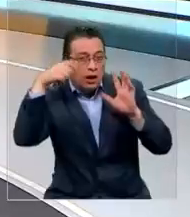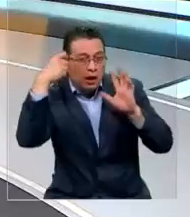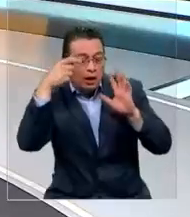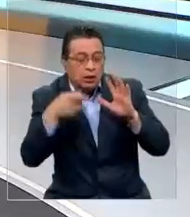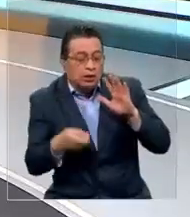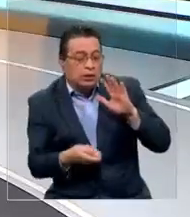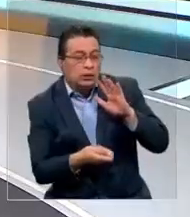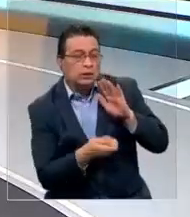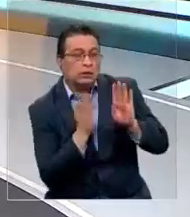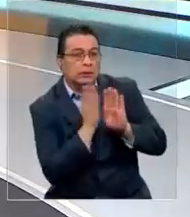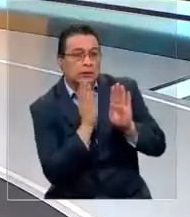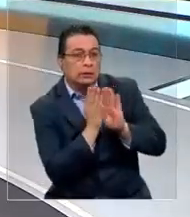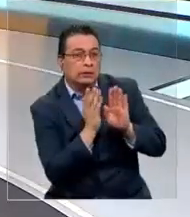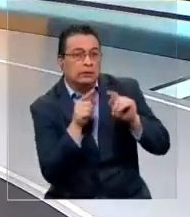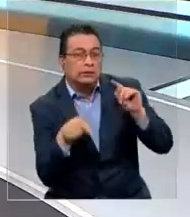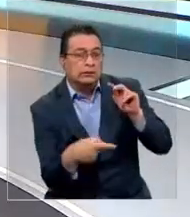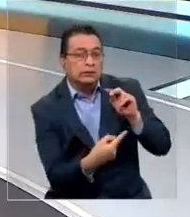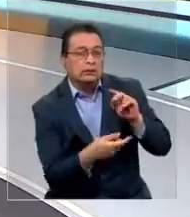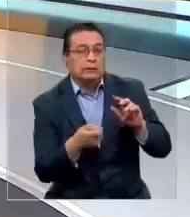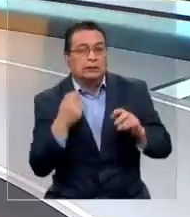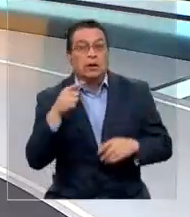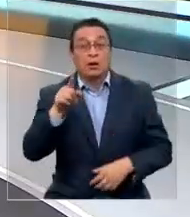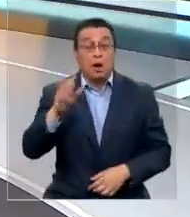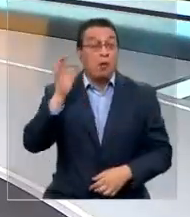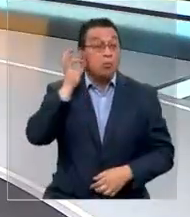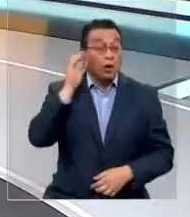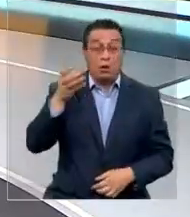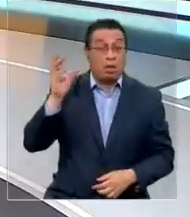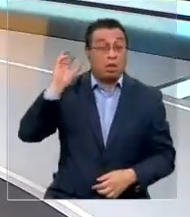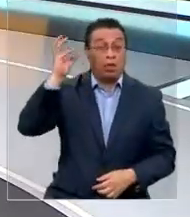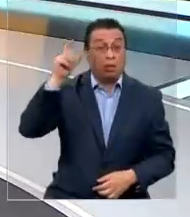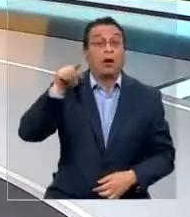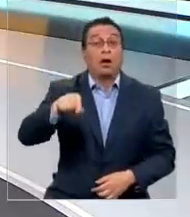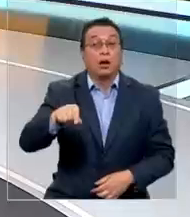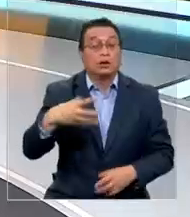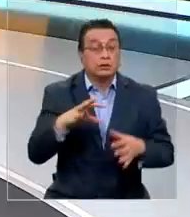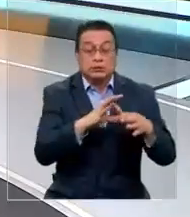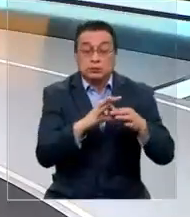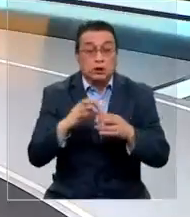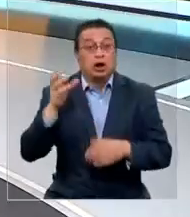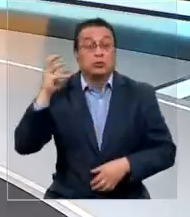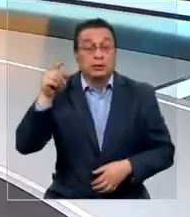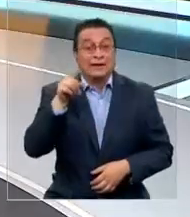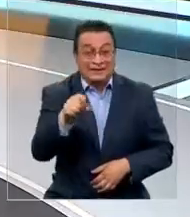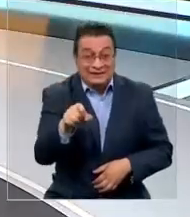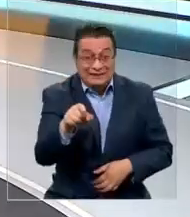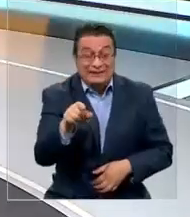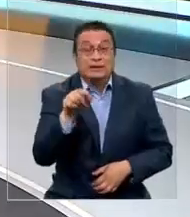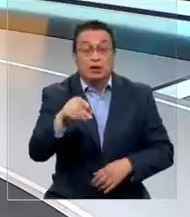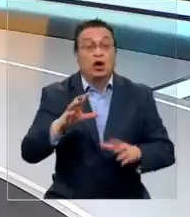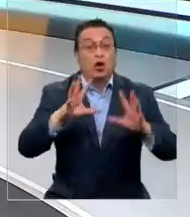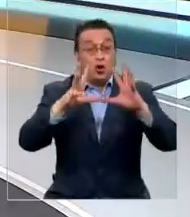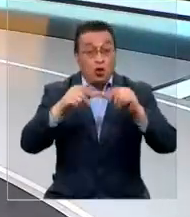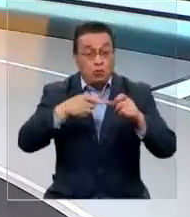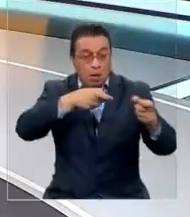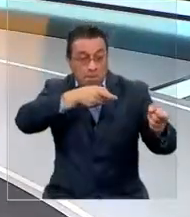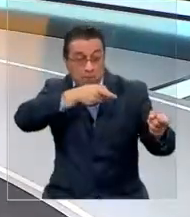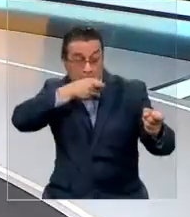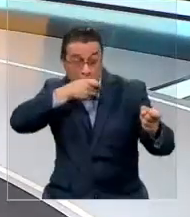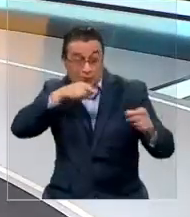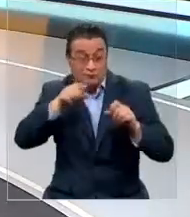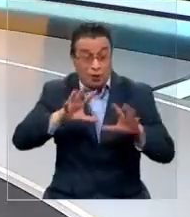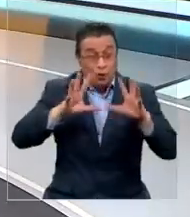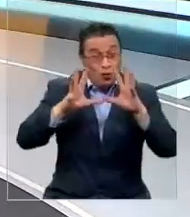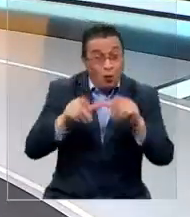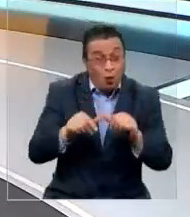alumnos mientras ella estaba realizando estas clases. Claro, de hecho ella desconocía en ese momento estos hechos. Es un caso que en el club de tiro, donde esto